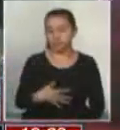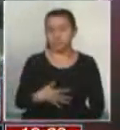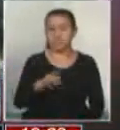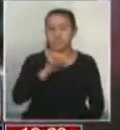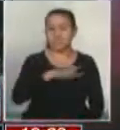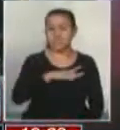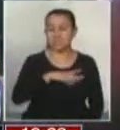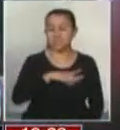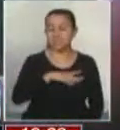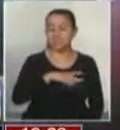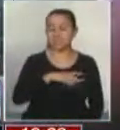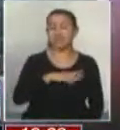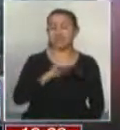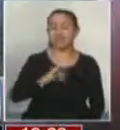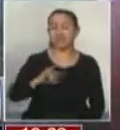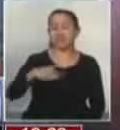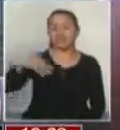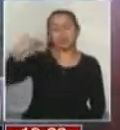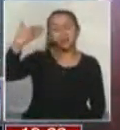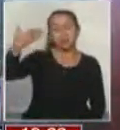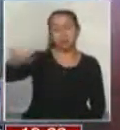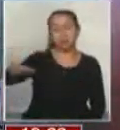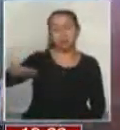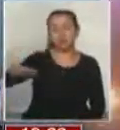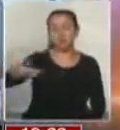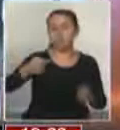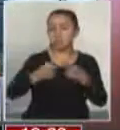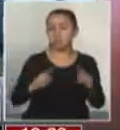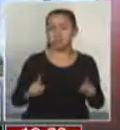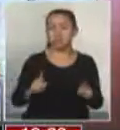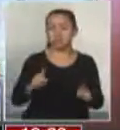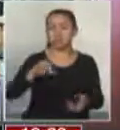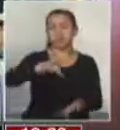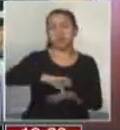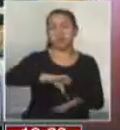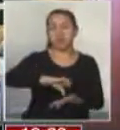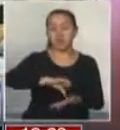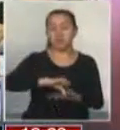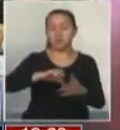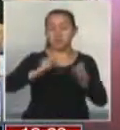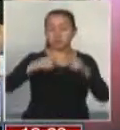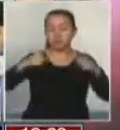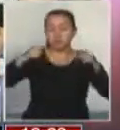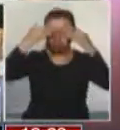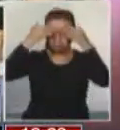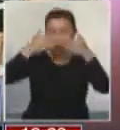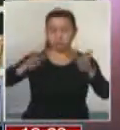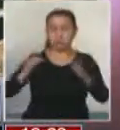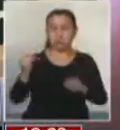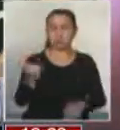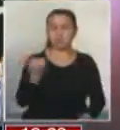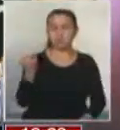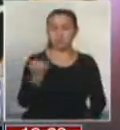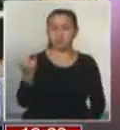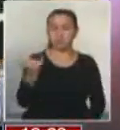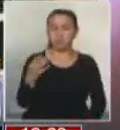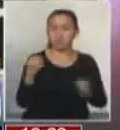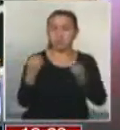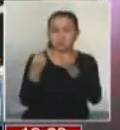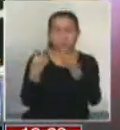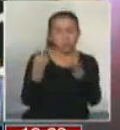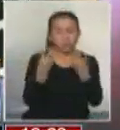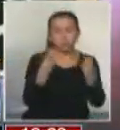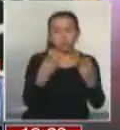Chile, de alguna manera, va a ser, en el buen sentido de la palabra, distinto. Va a ser un país que va a ampliar las libertades individuales y que va a ser mucho,